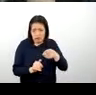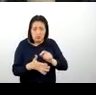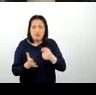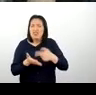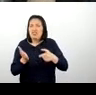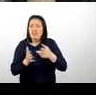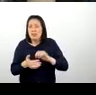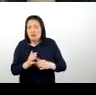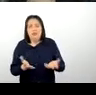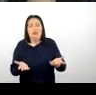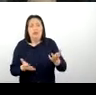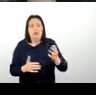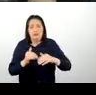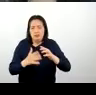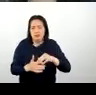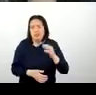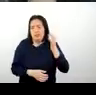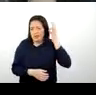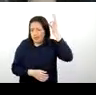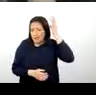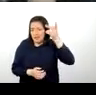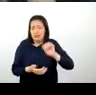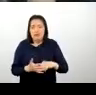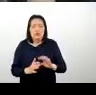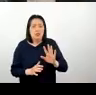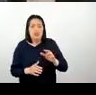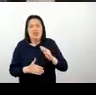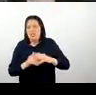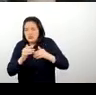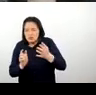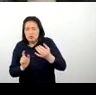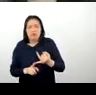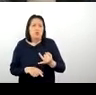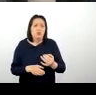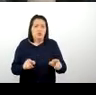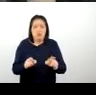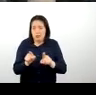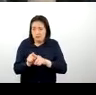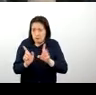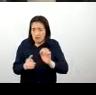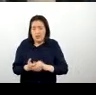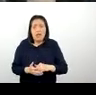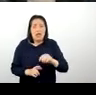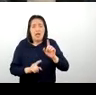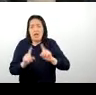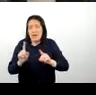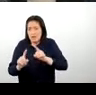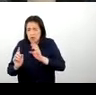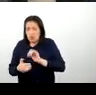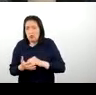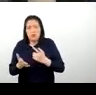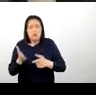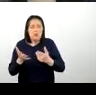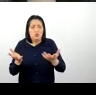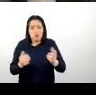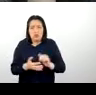las estructuras incas, ¿no? Su arquitectura, ¿no? Incluso algunos aspectos de lo que viene